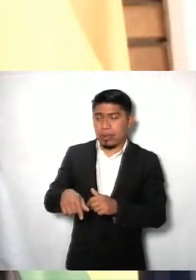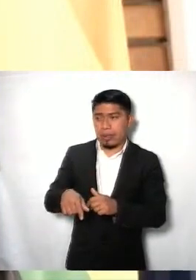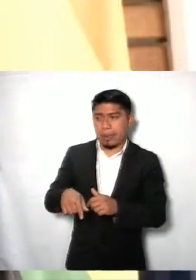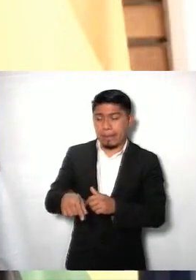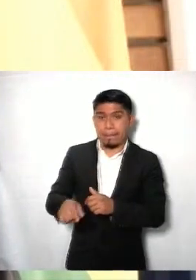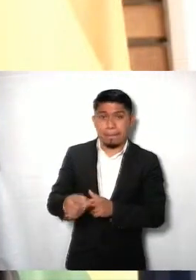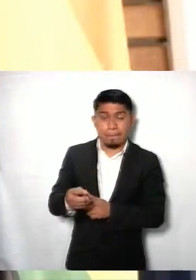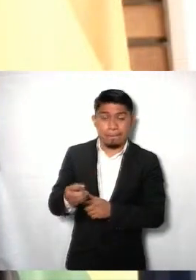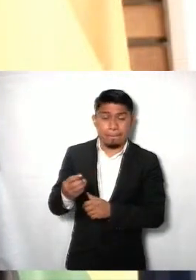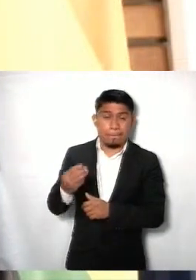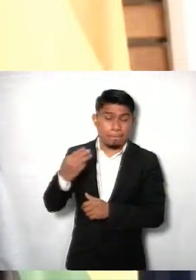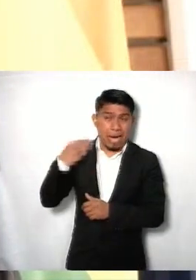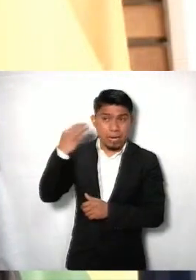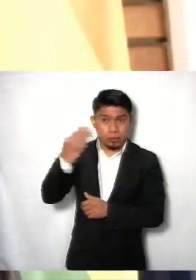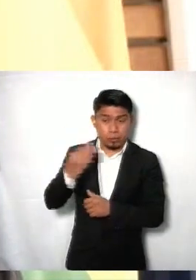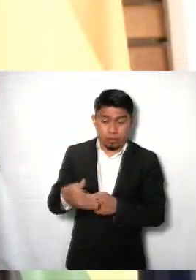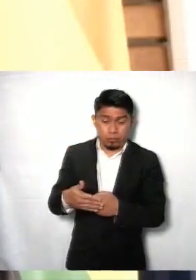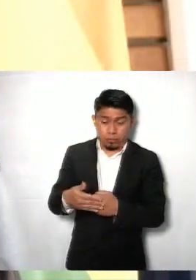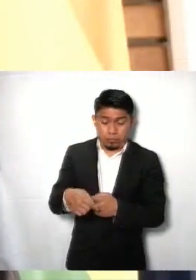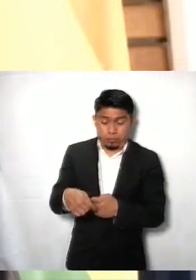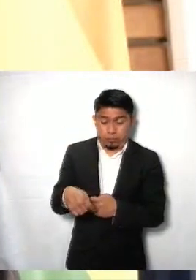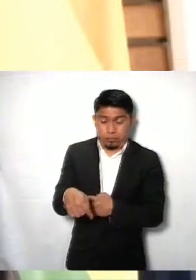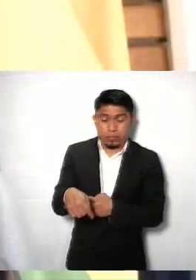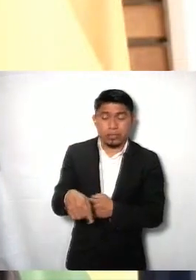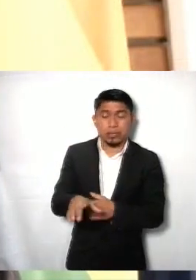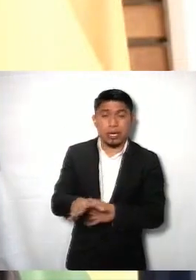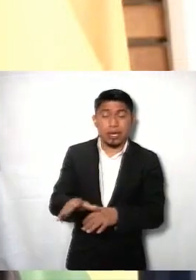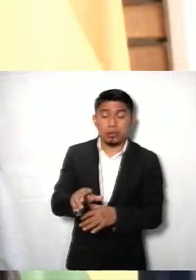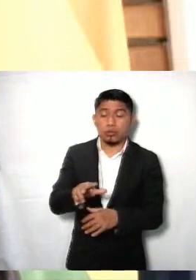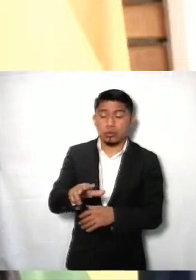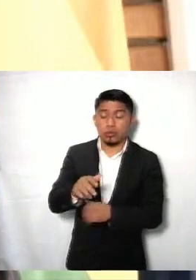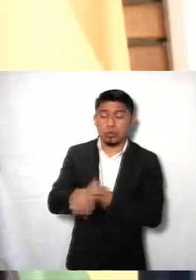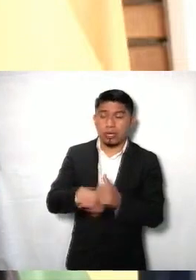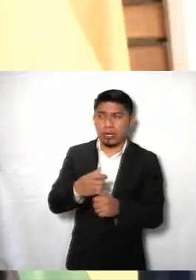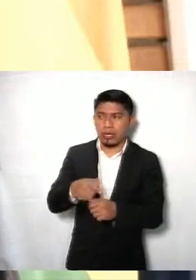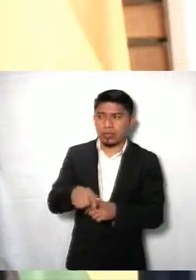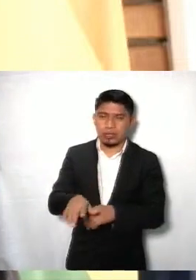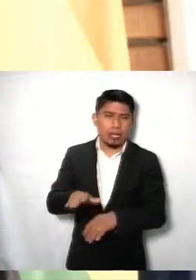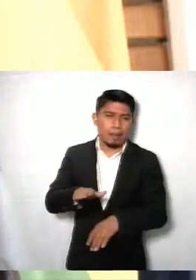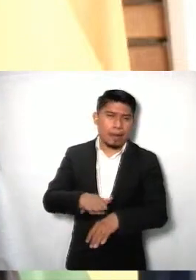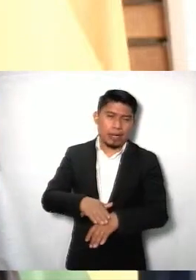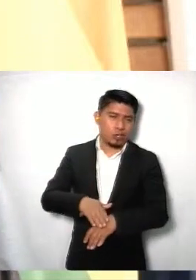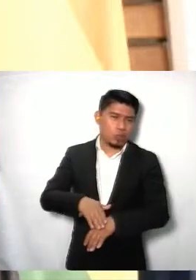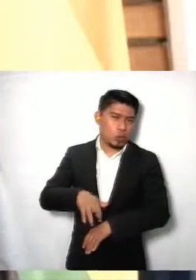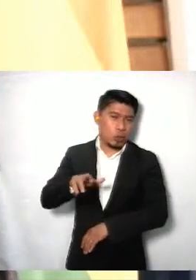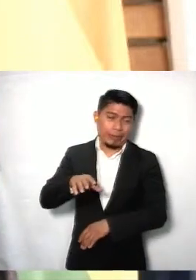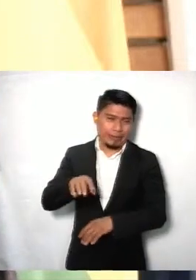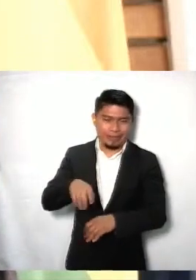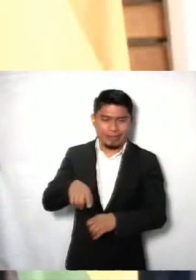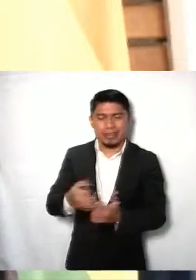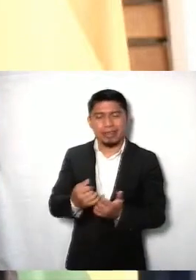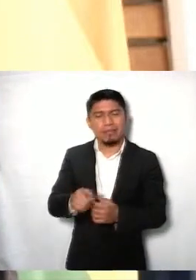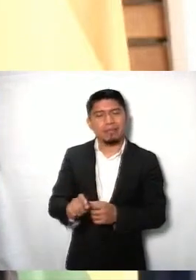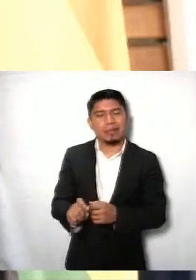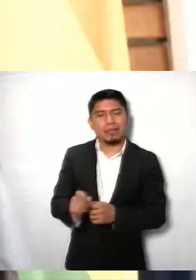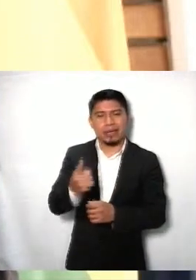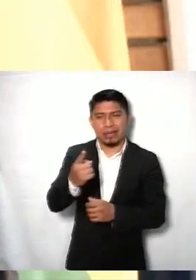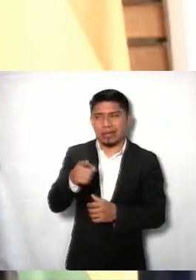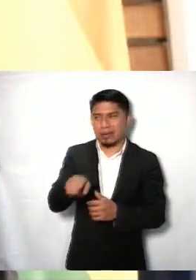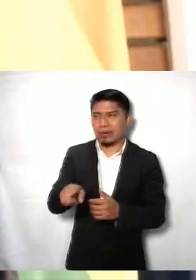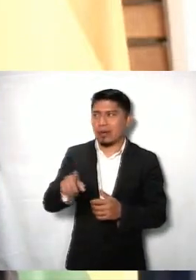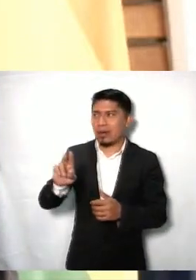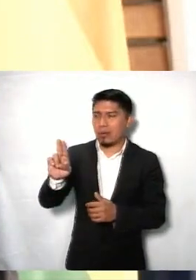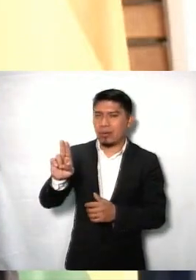marzo próximo ya, estamos también a punto de cumplir 18 años, la mayoría de edad, sesionamos por primera vez en la